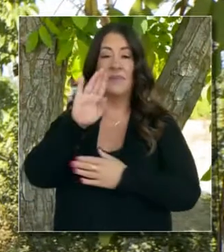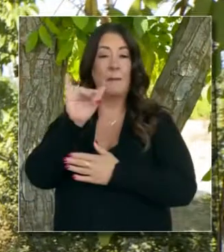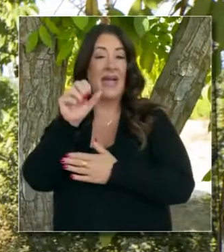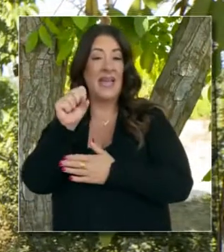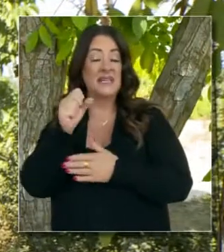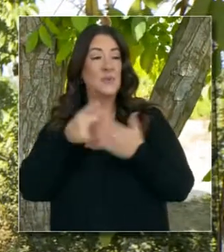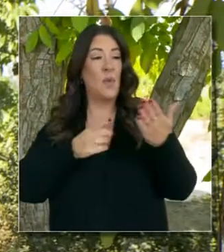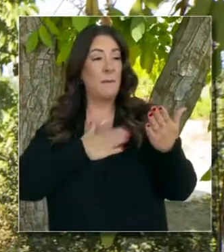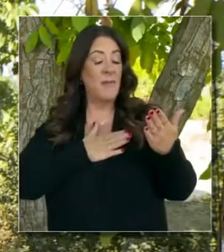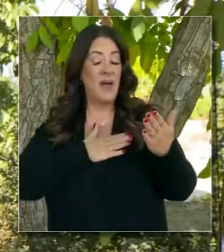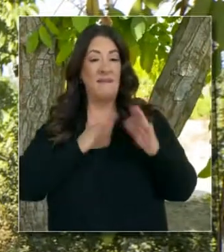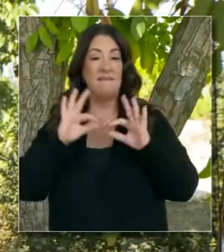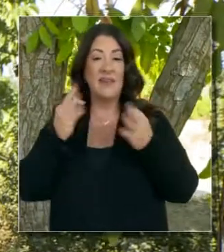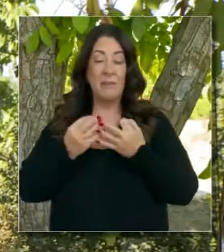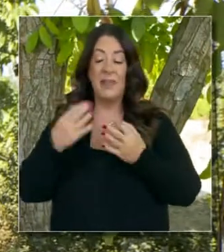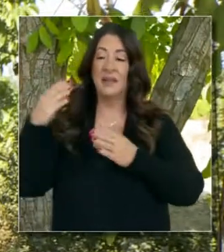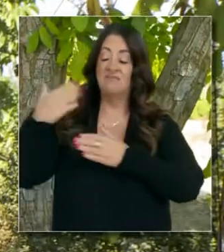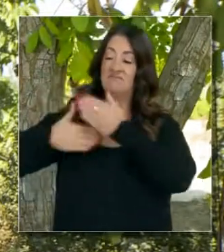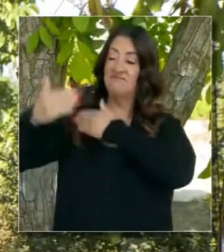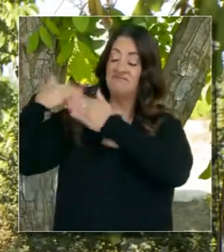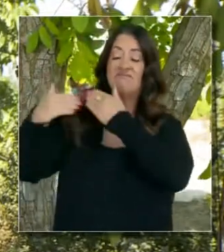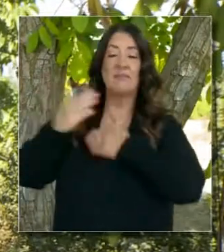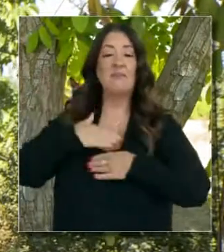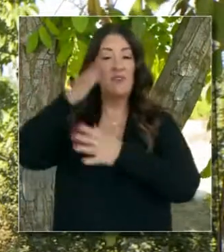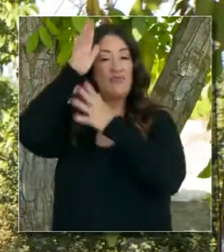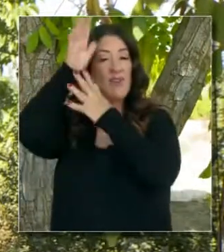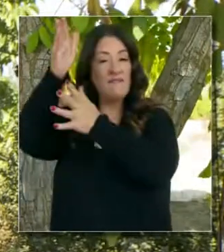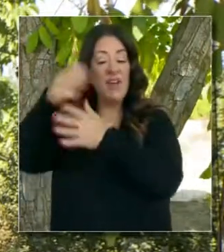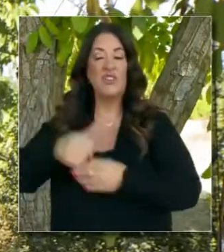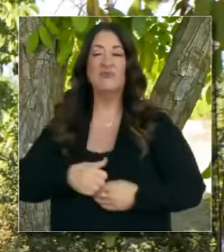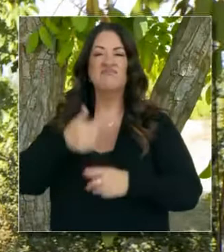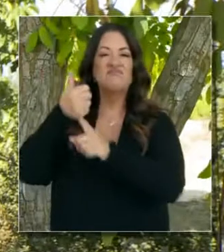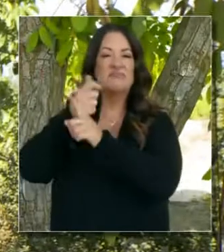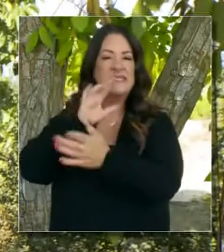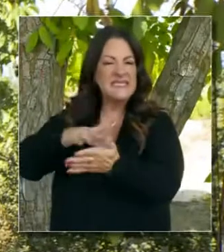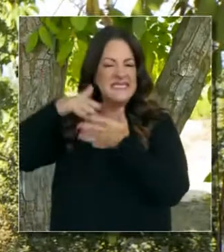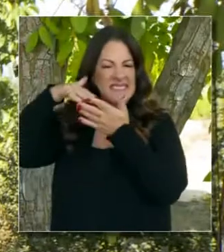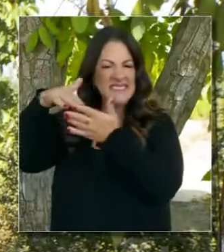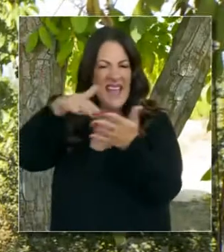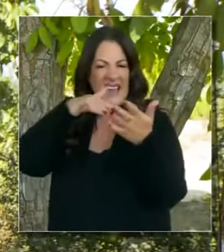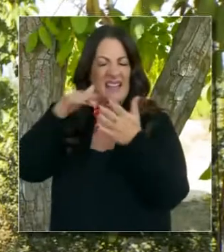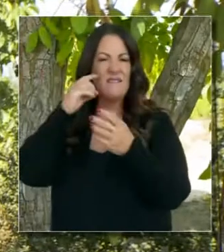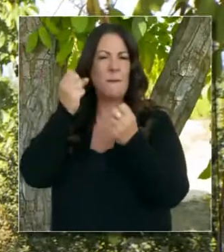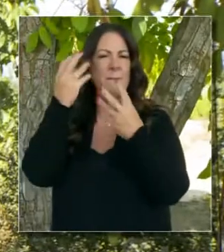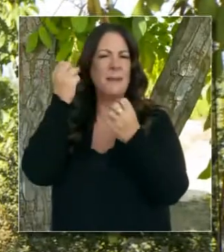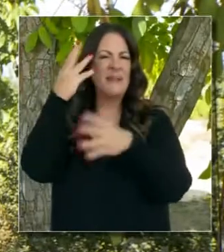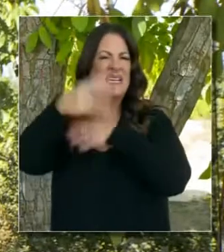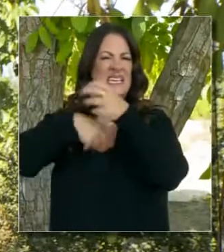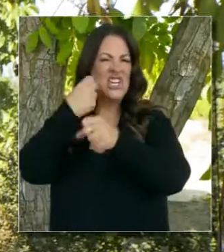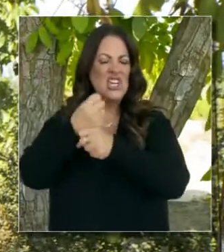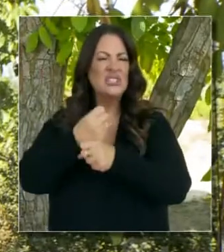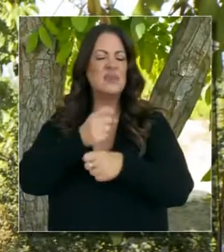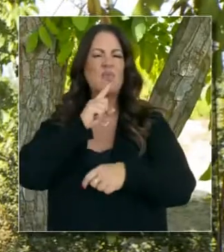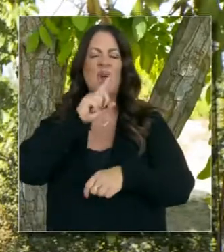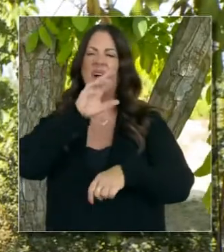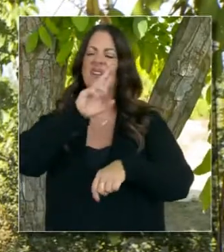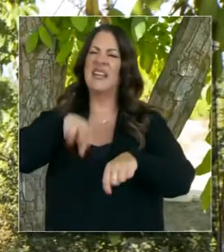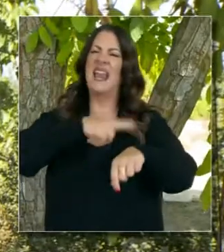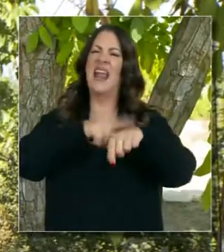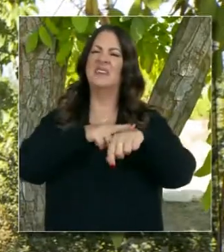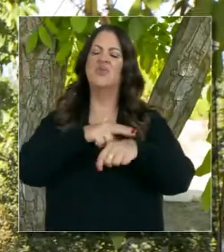particular que me llegó generacionalmente un abuelo que estudió por décadas